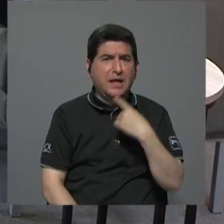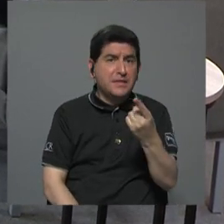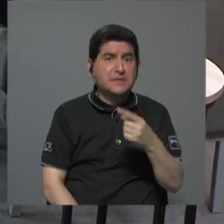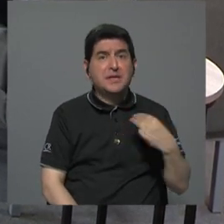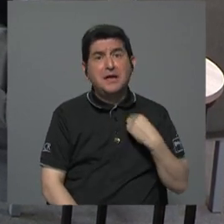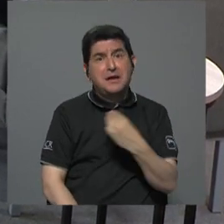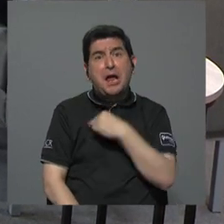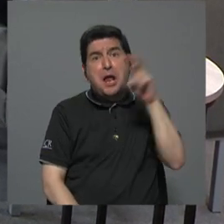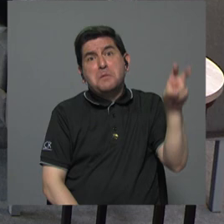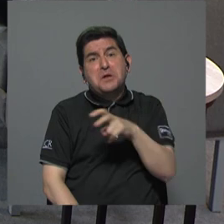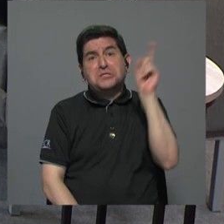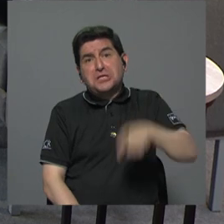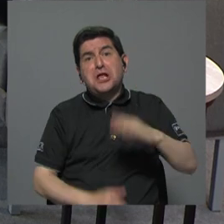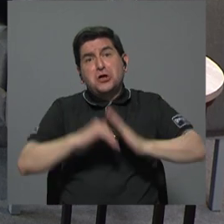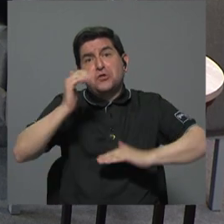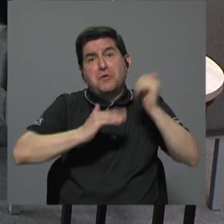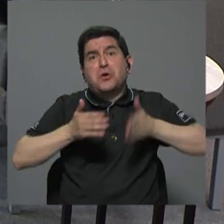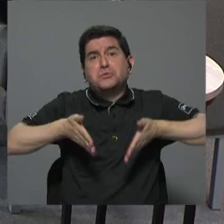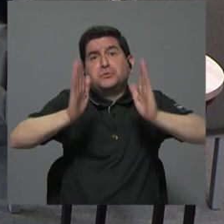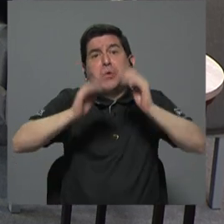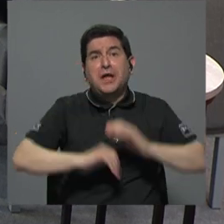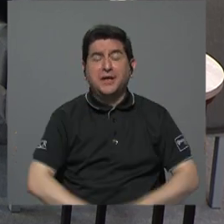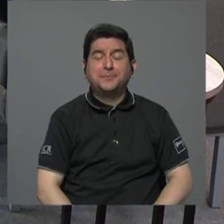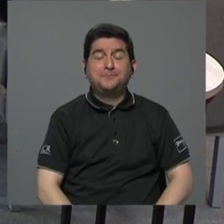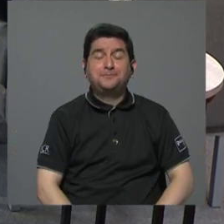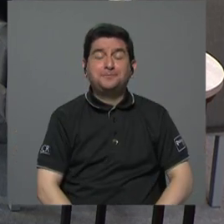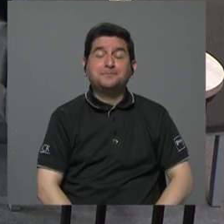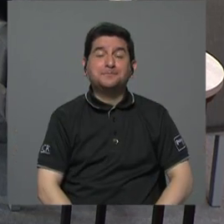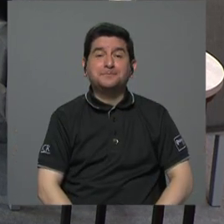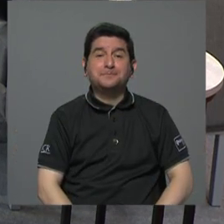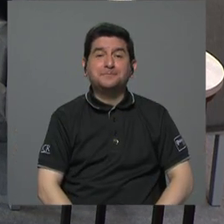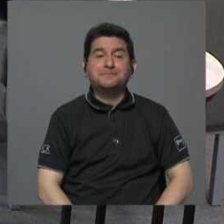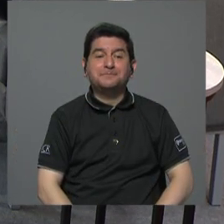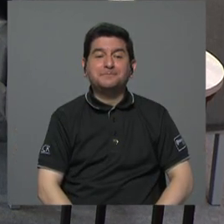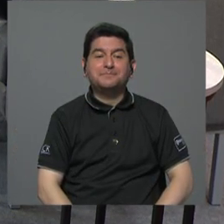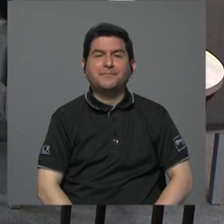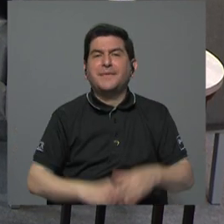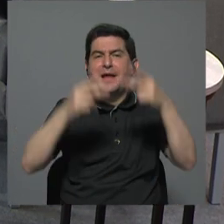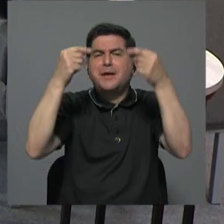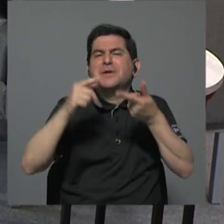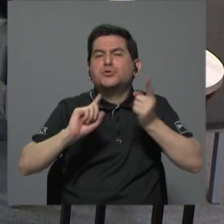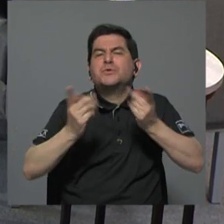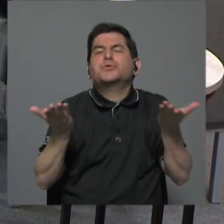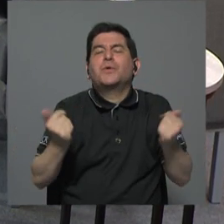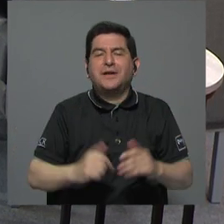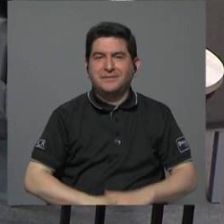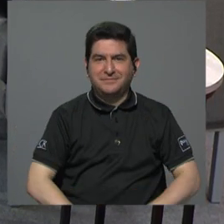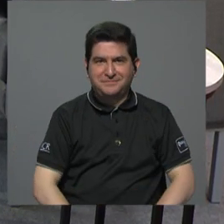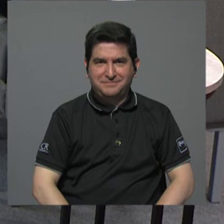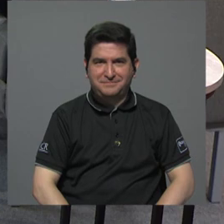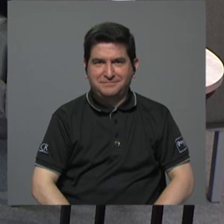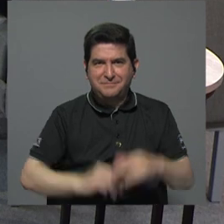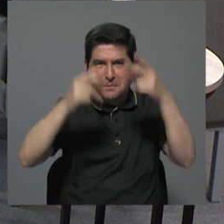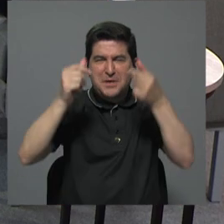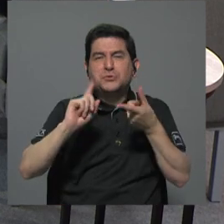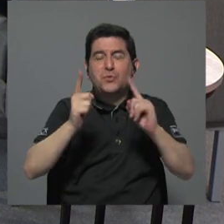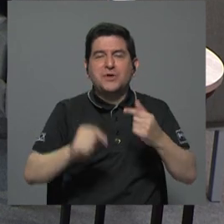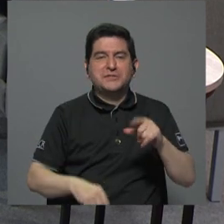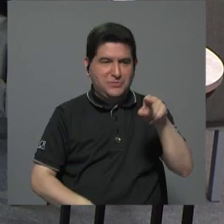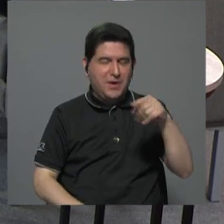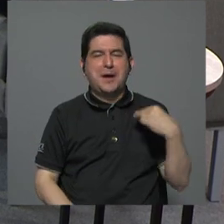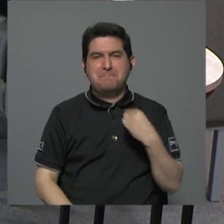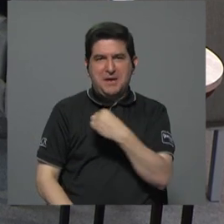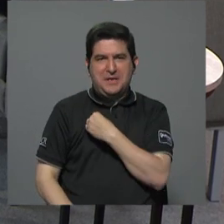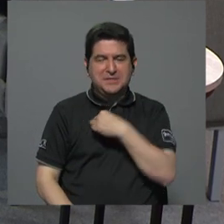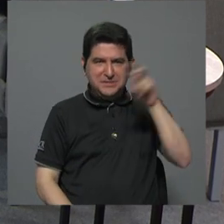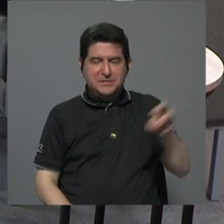el MOC, el MOC es el que debe construir carreteras. Ok. ¿Con qué presupuesto? ¿Con qué presupuesto ponemos al MOC para